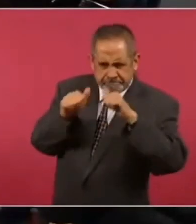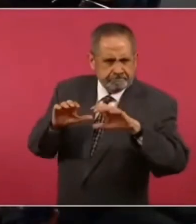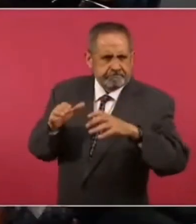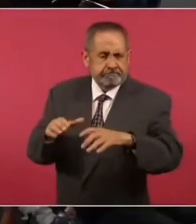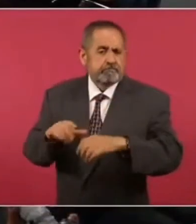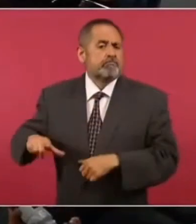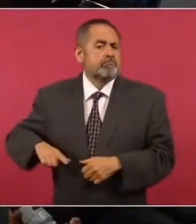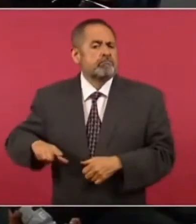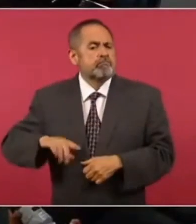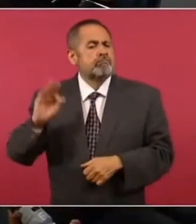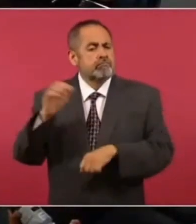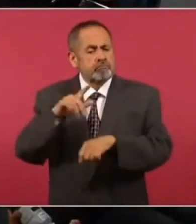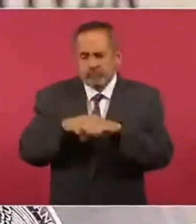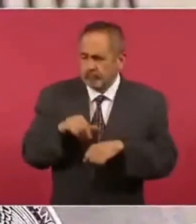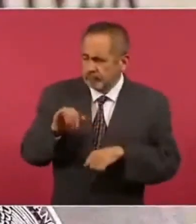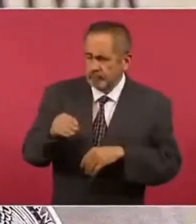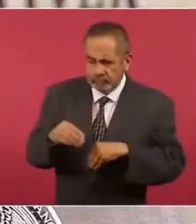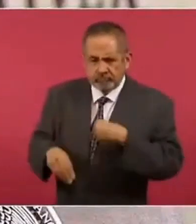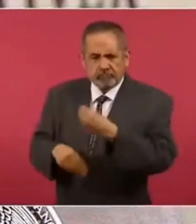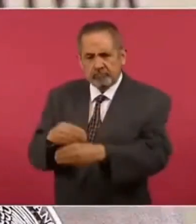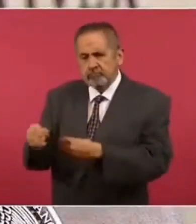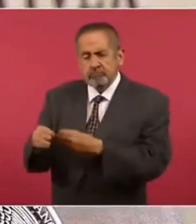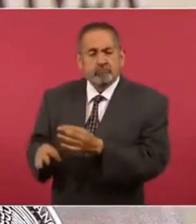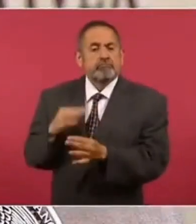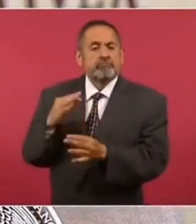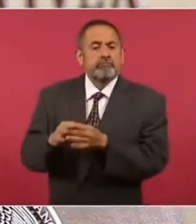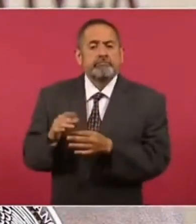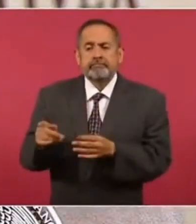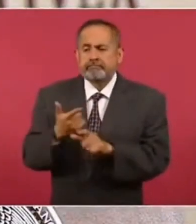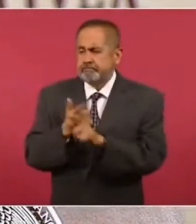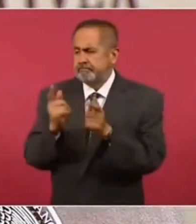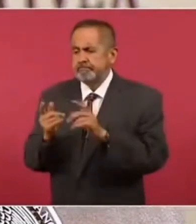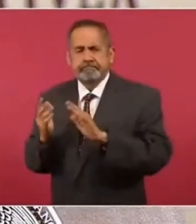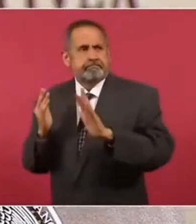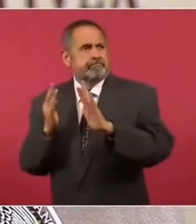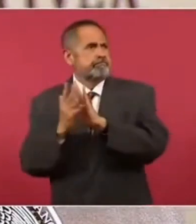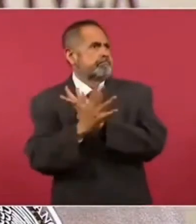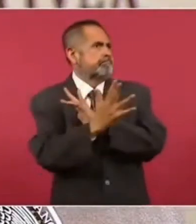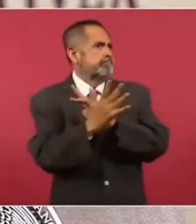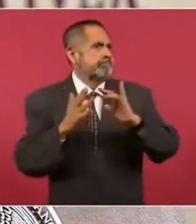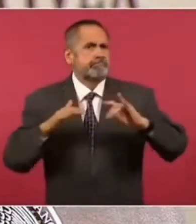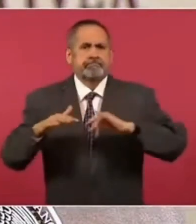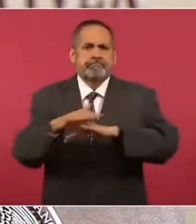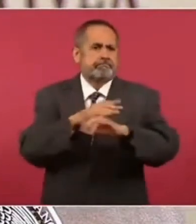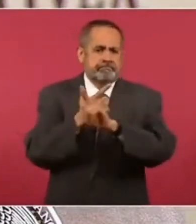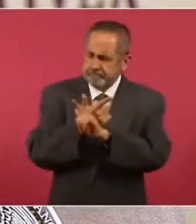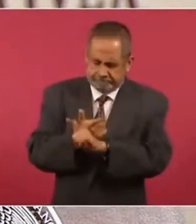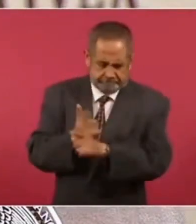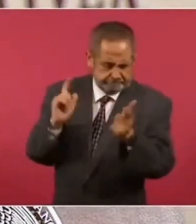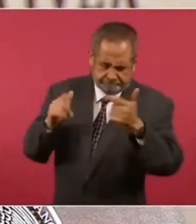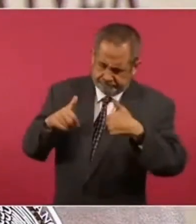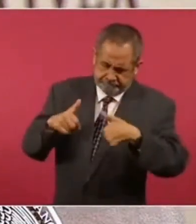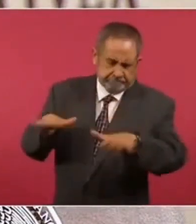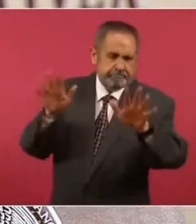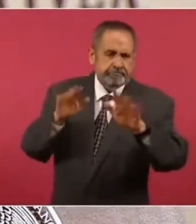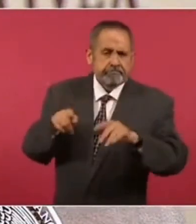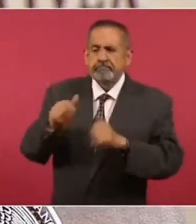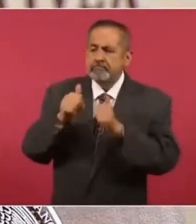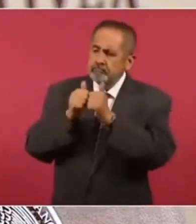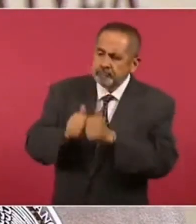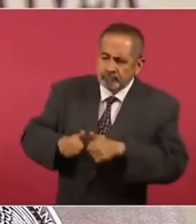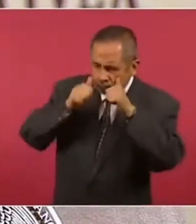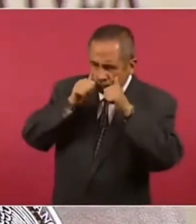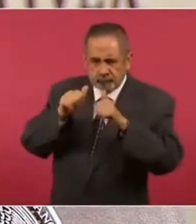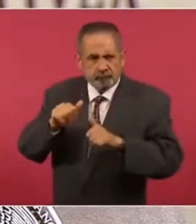procura garantizar no nada más el libre tránsito por el territorio nacional, sino que estén muy bien